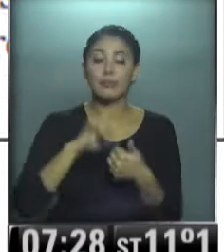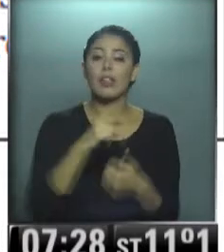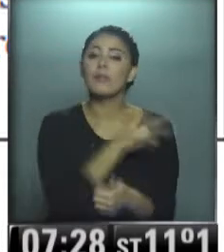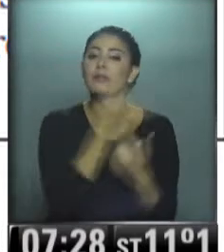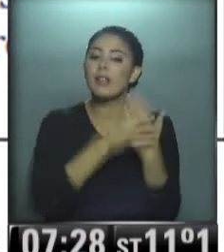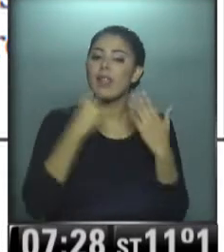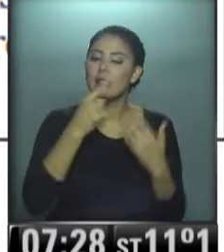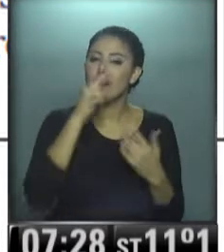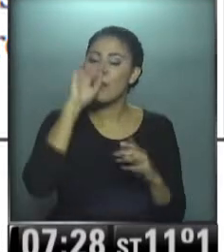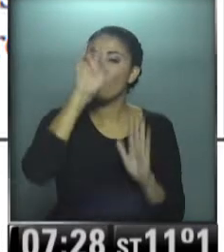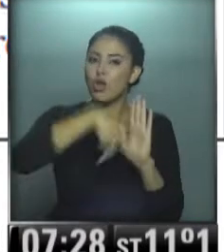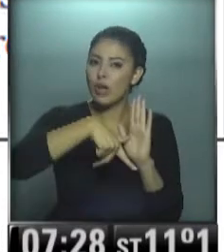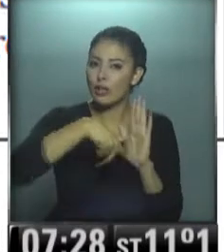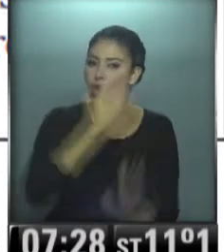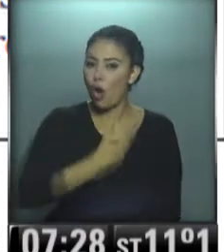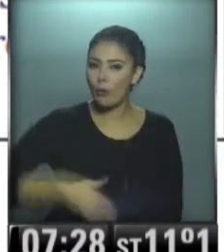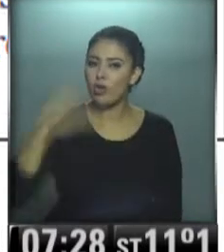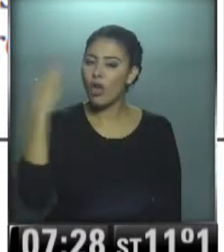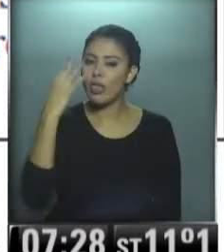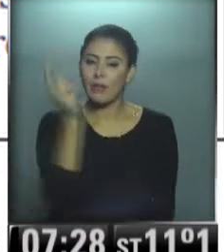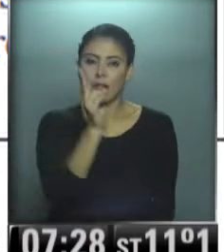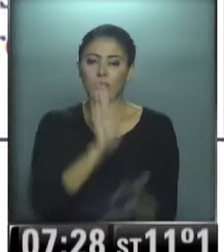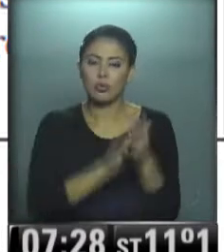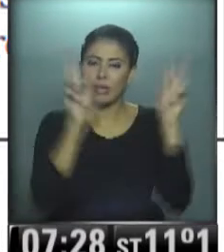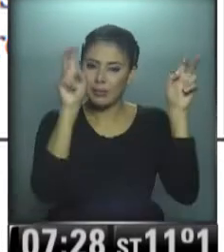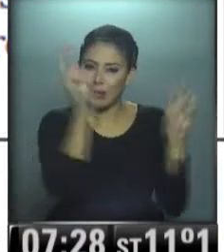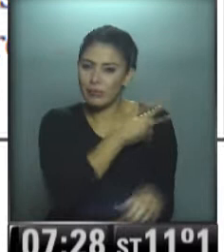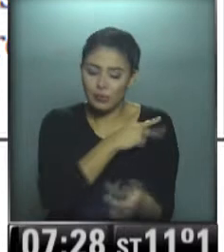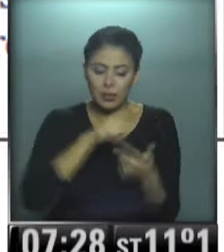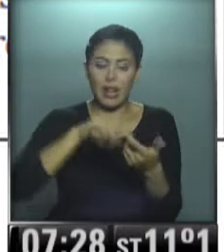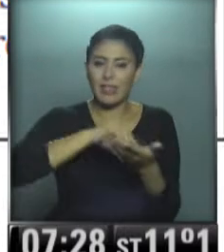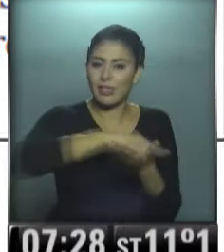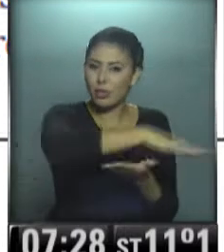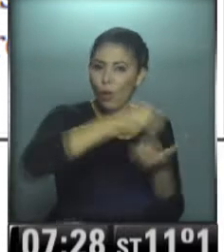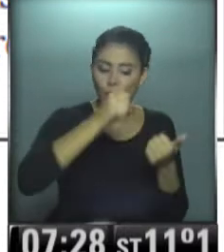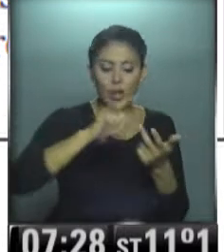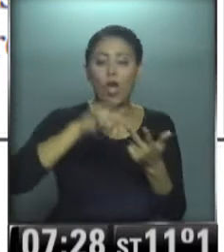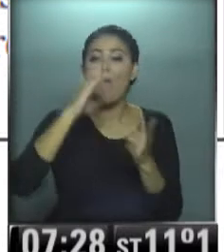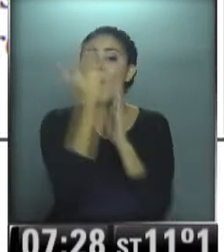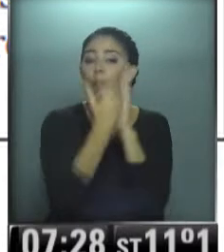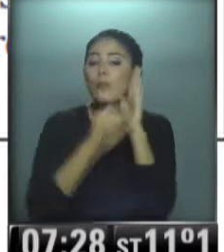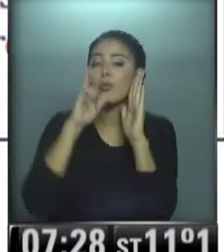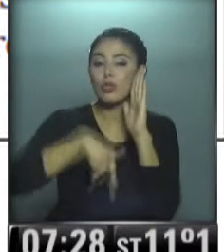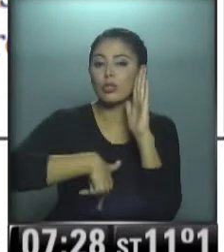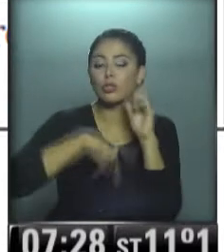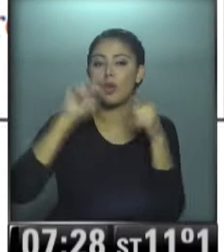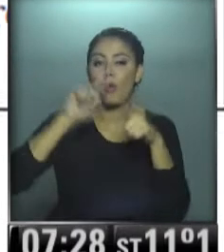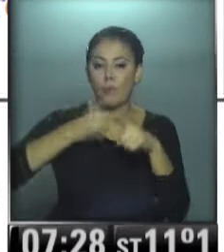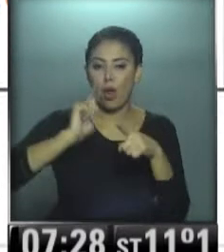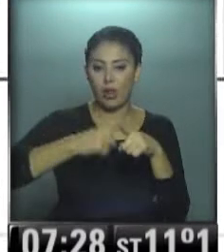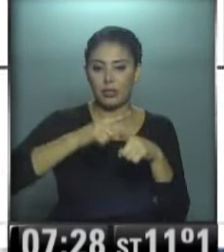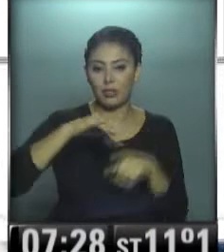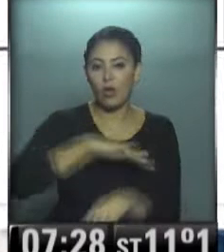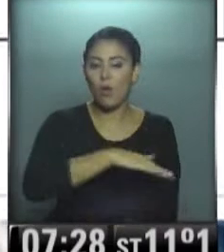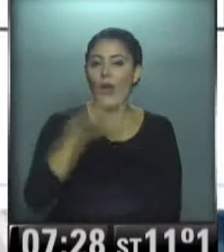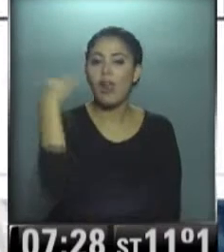proyecto de gobierno tiene que ver con el liderazgo territorial y proyecto político al participar del Congreso en localidad de Puerto Tirol.